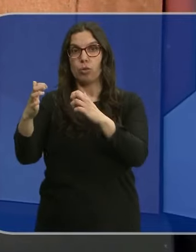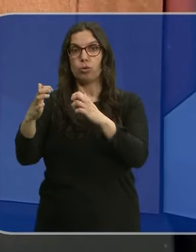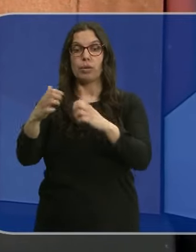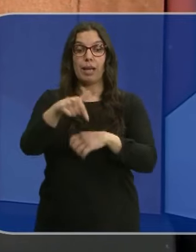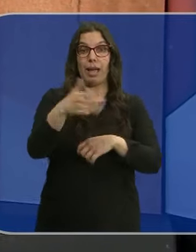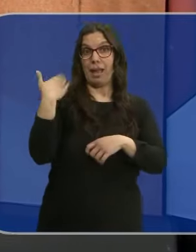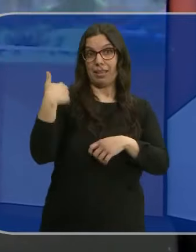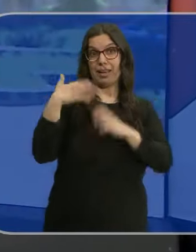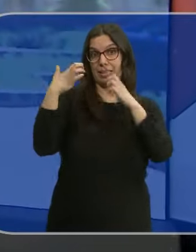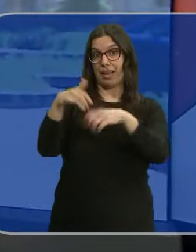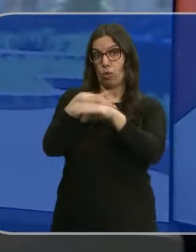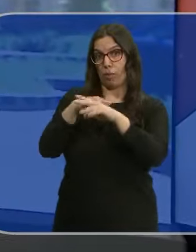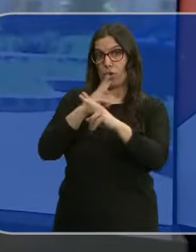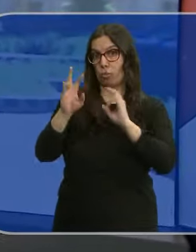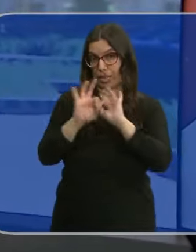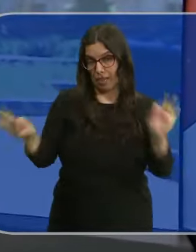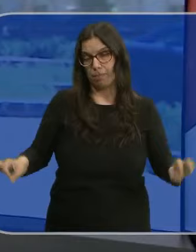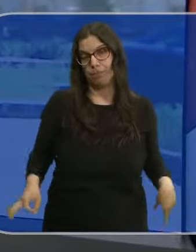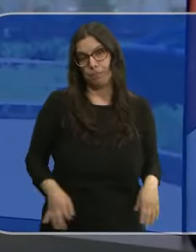del Ejecutivo. Madrid, Andrea Altelarrea.